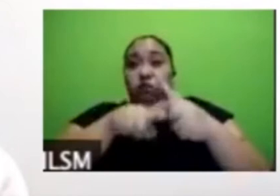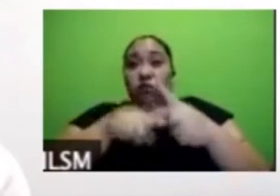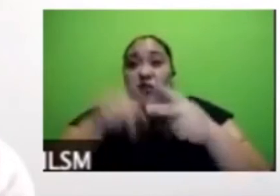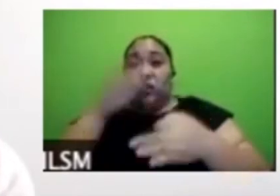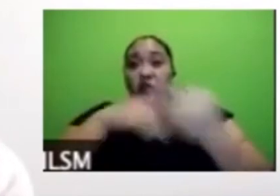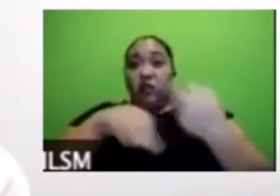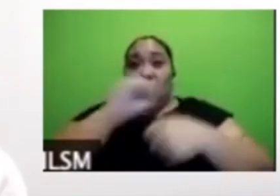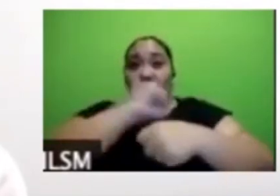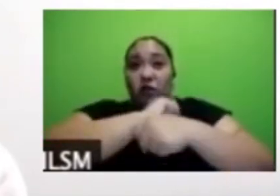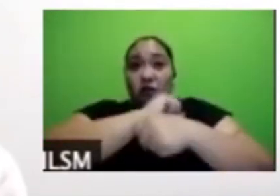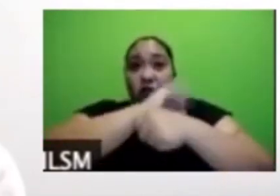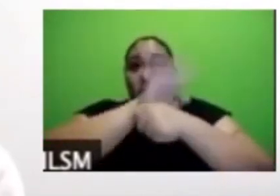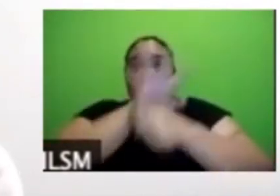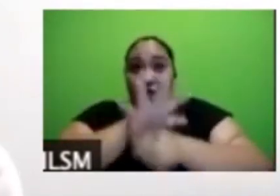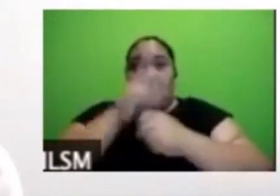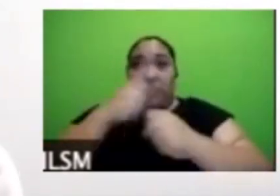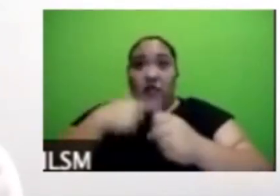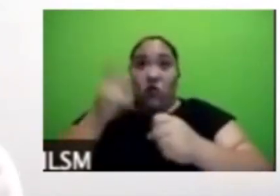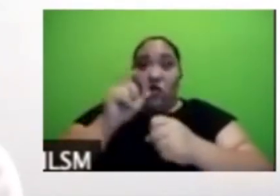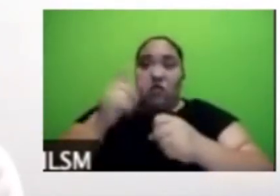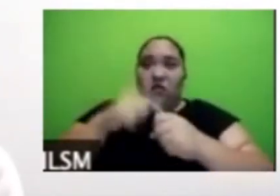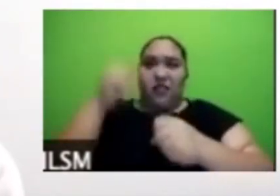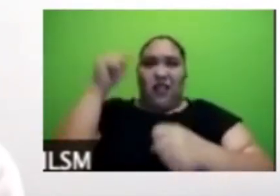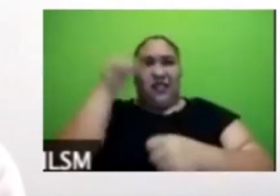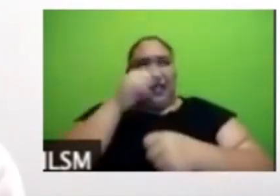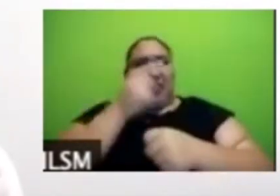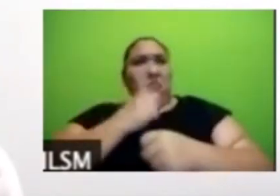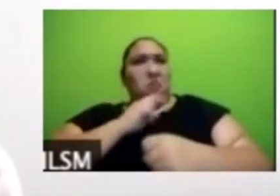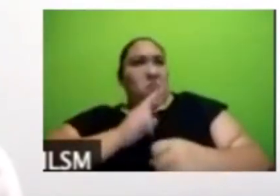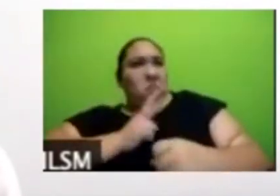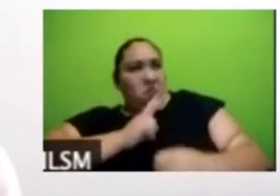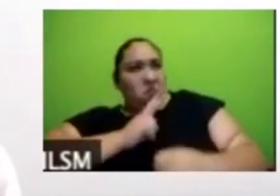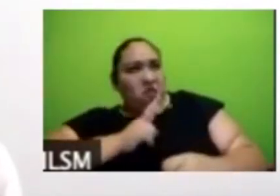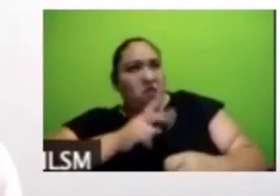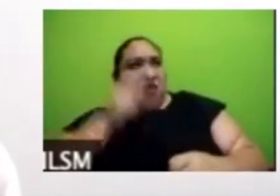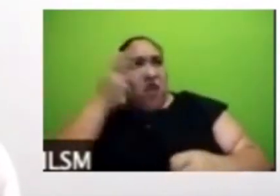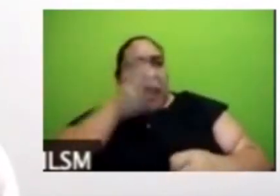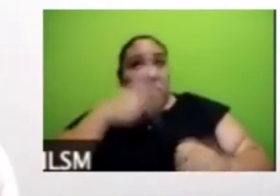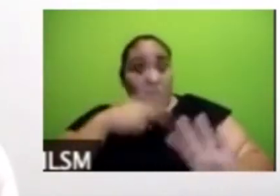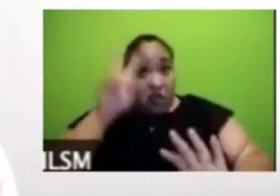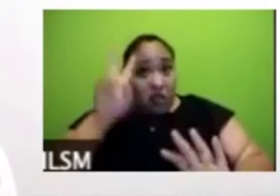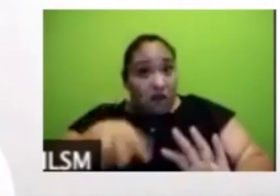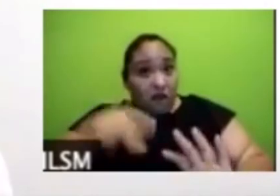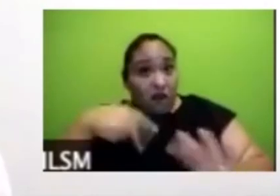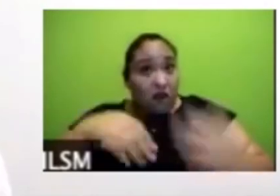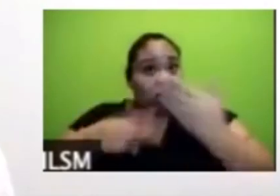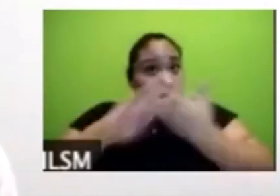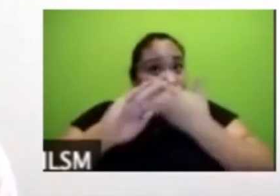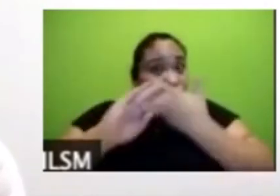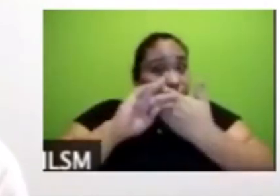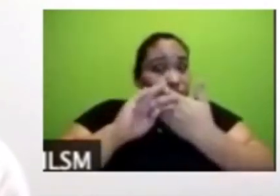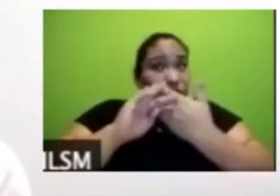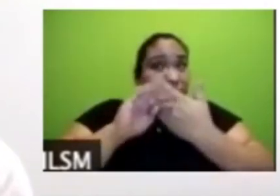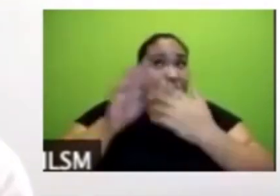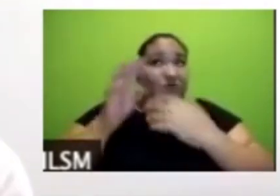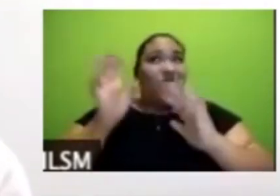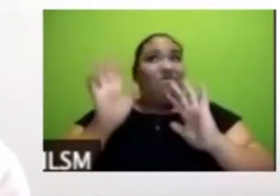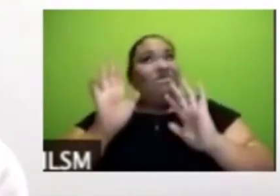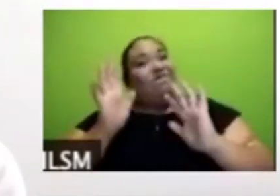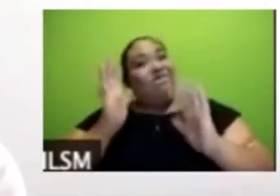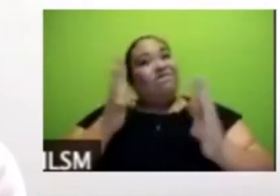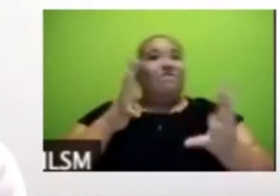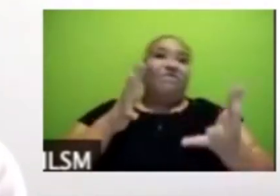representaba el virus se aumentó la percepción de que esta era una amenaza real y a pesar de que se ha mantenido constante que solo 30